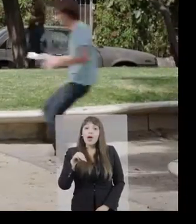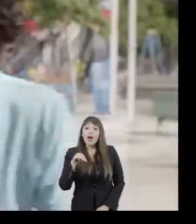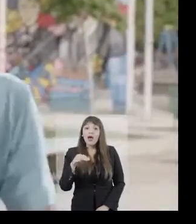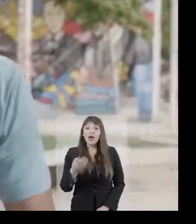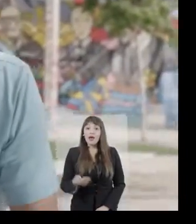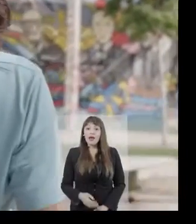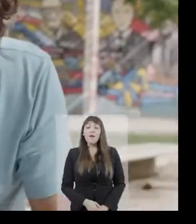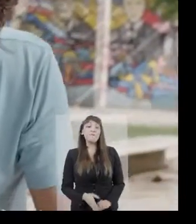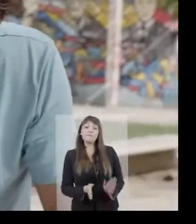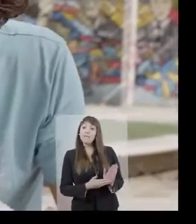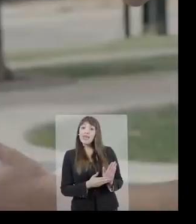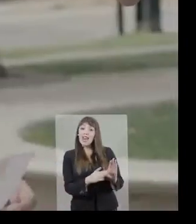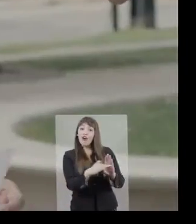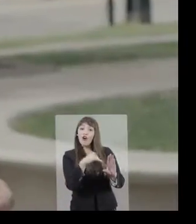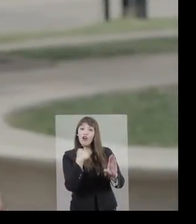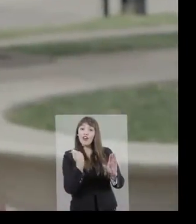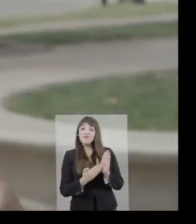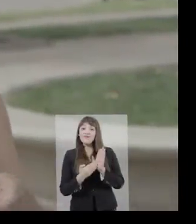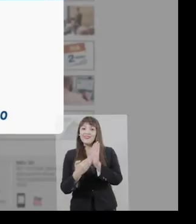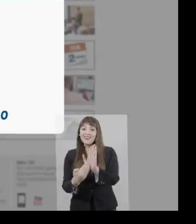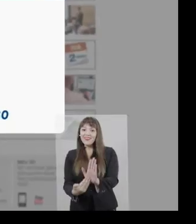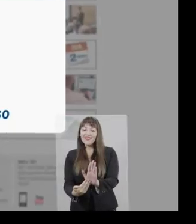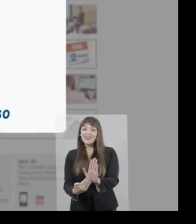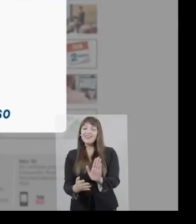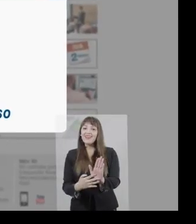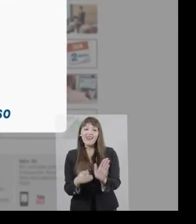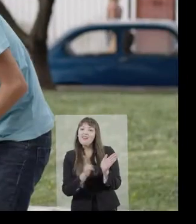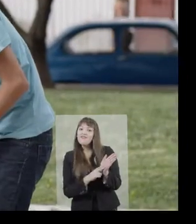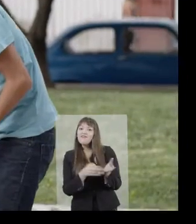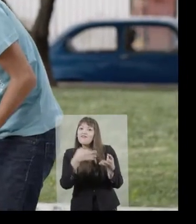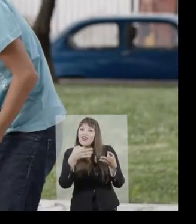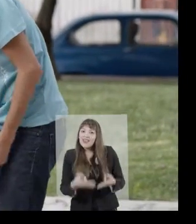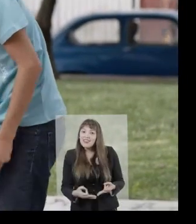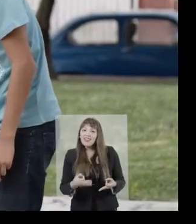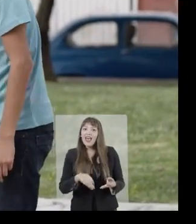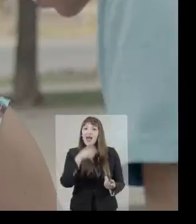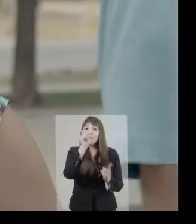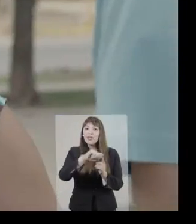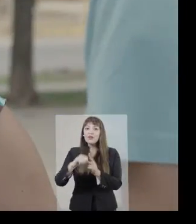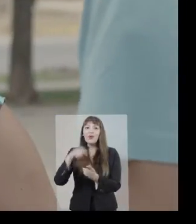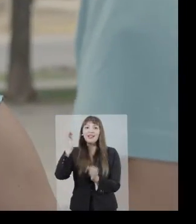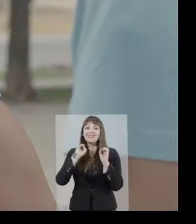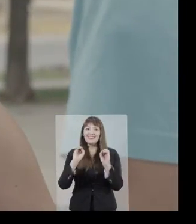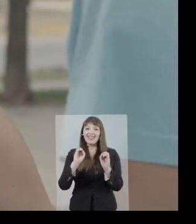Mira el mecho me llegó. Era verdad, eran ser cero.